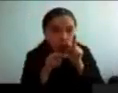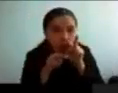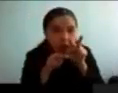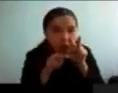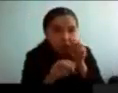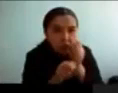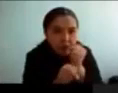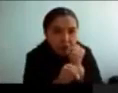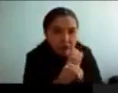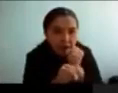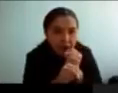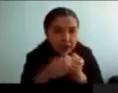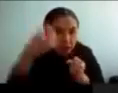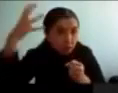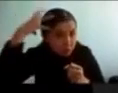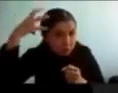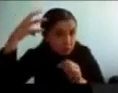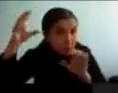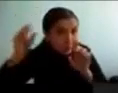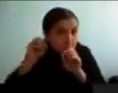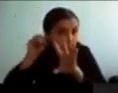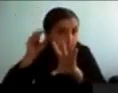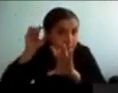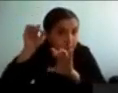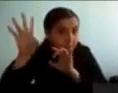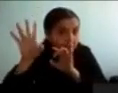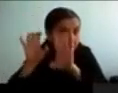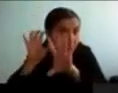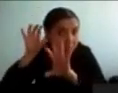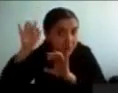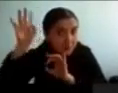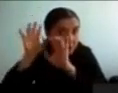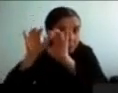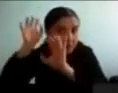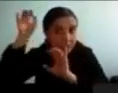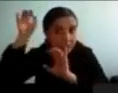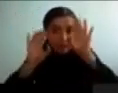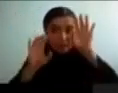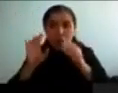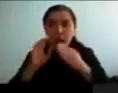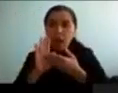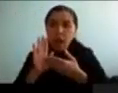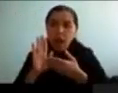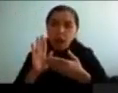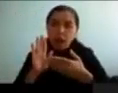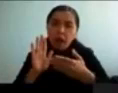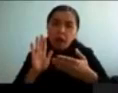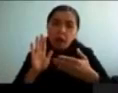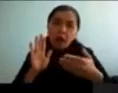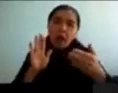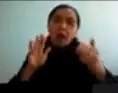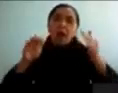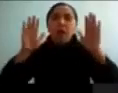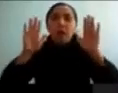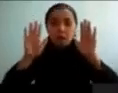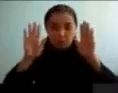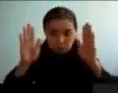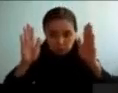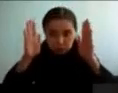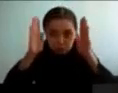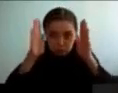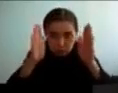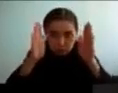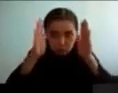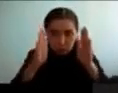regiones que tienen, una activación constante, larga, sostenida, y esa activación sostenida, tiene que ver, con esta